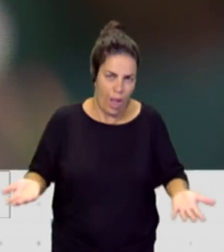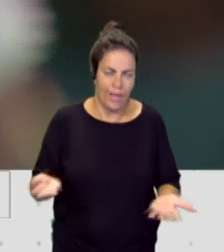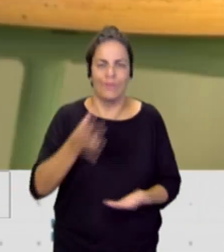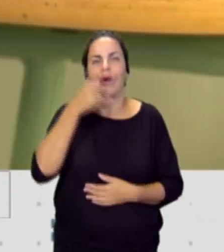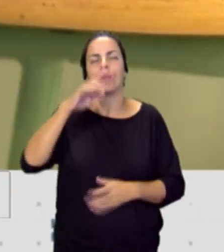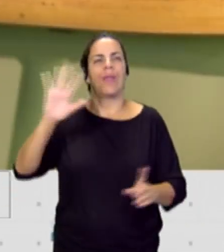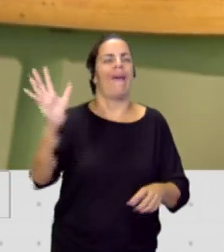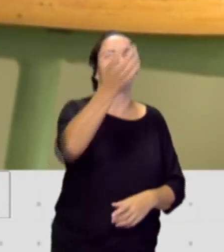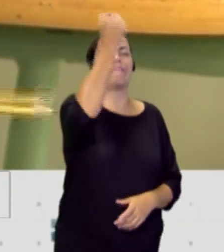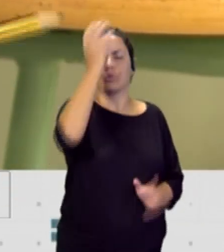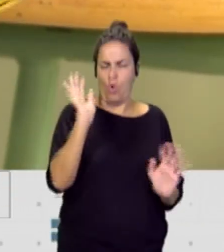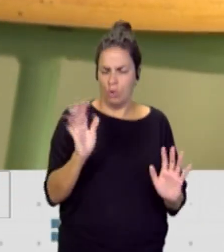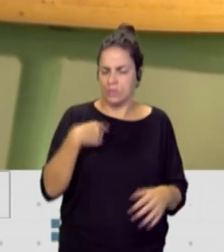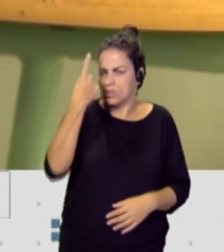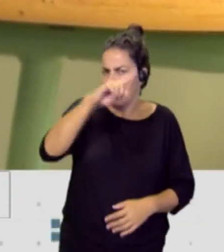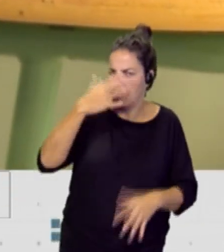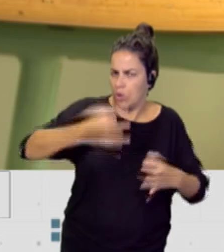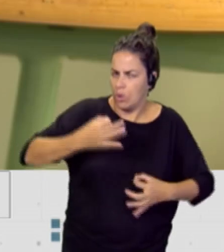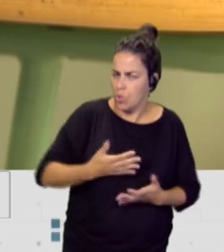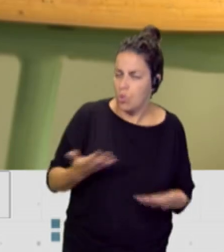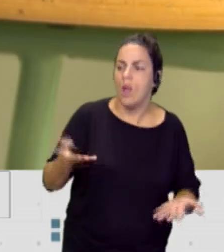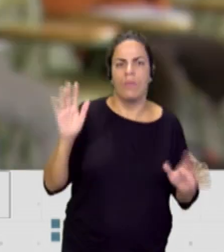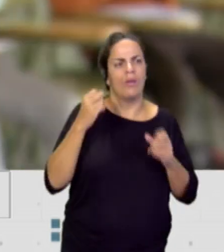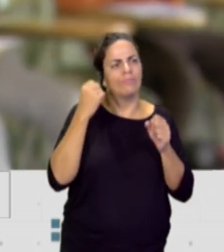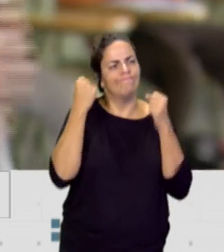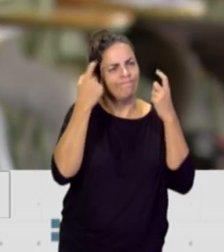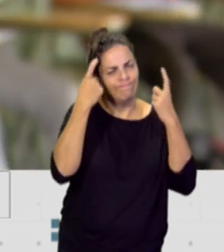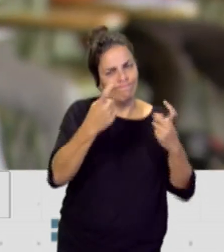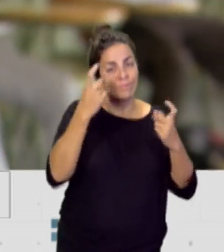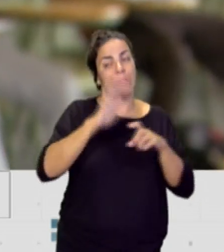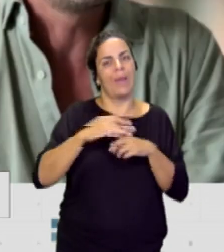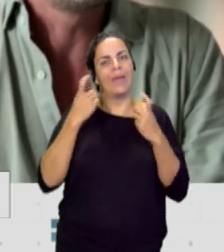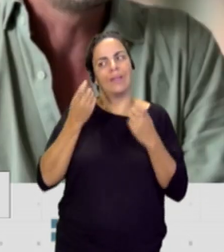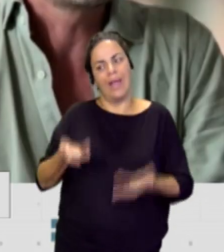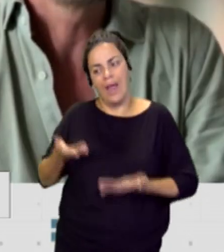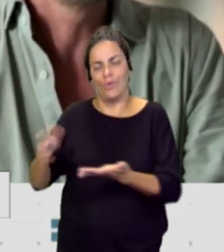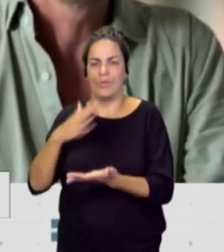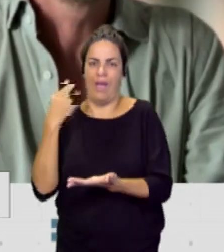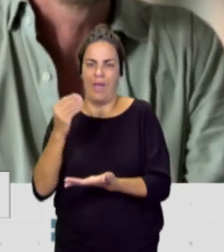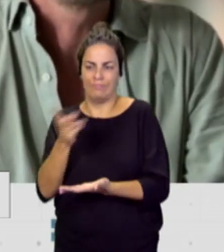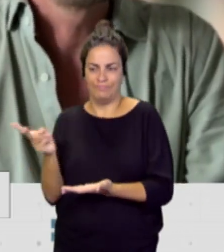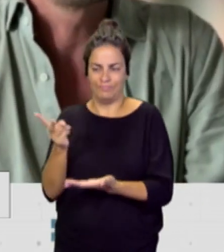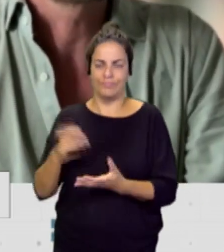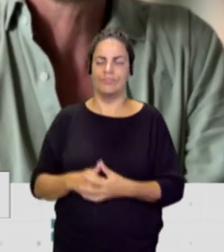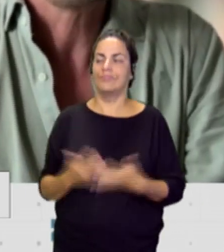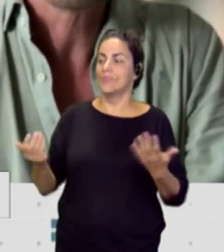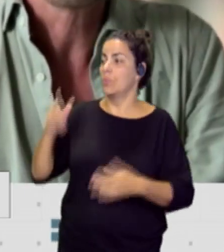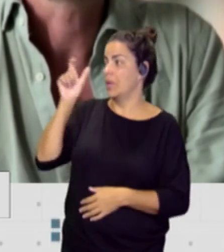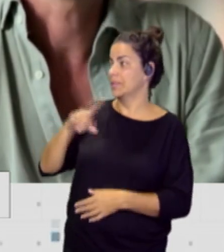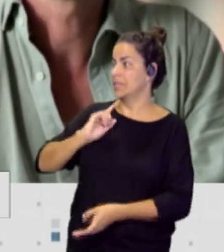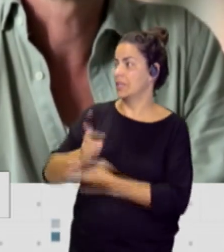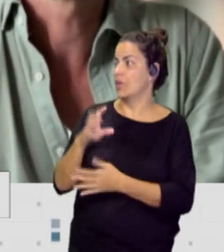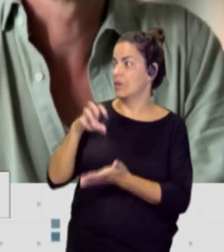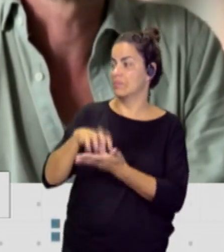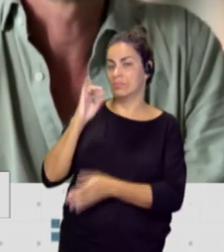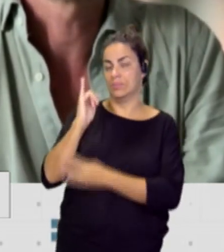y trabajar para que estos chicos puedan tener una salida. Pues Rubén Gallo, director del Instituto del IES de La